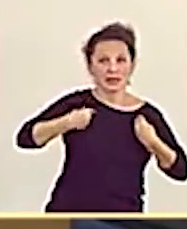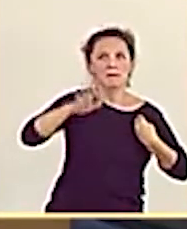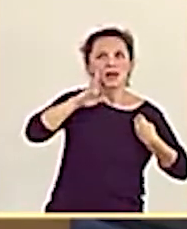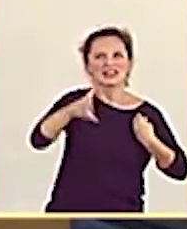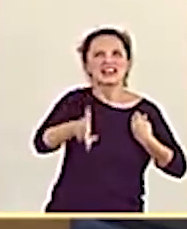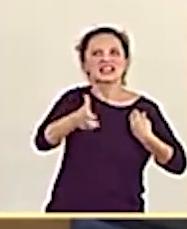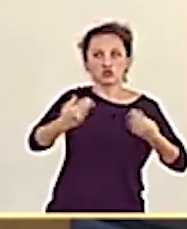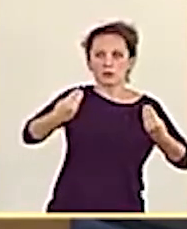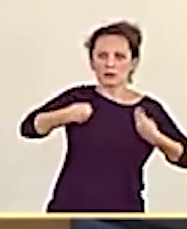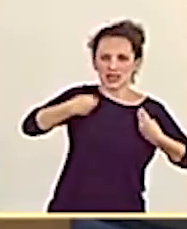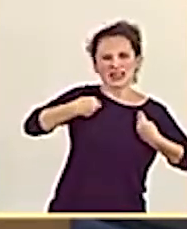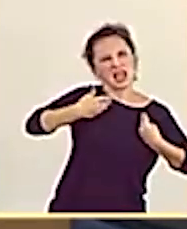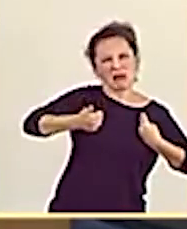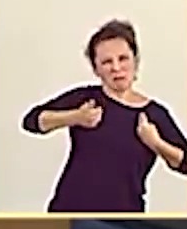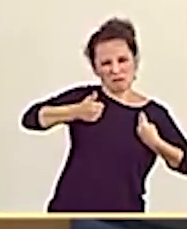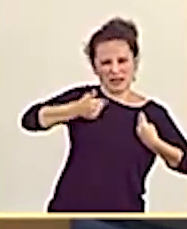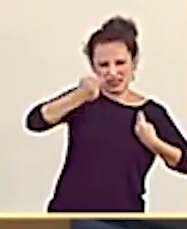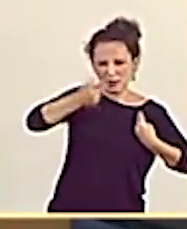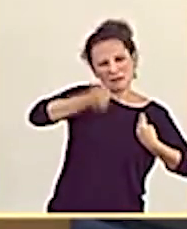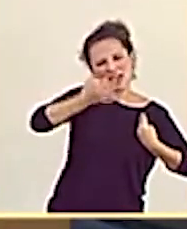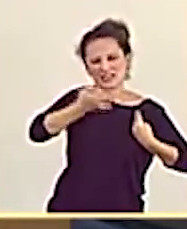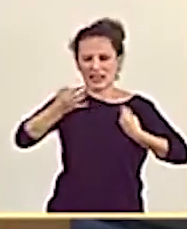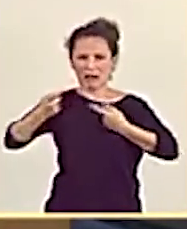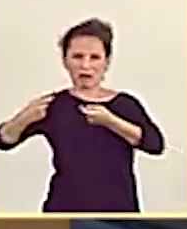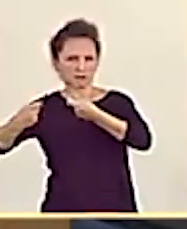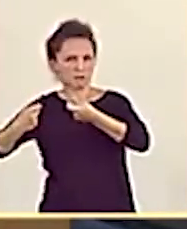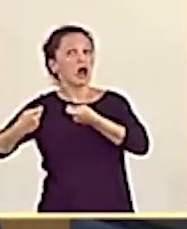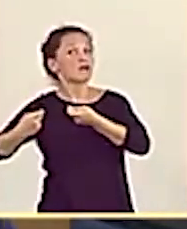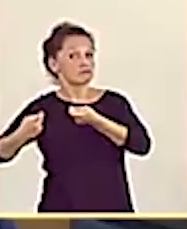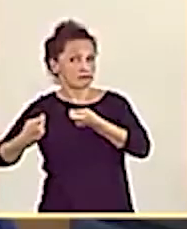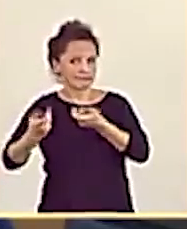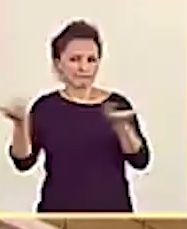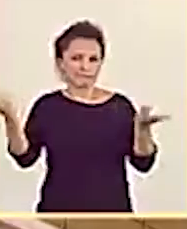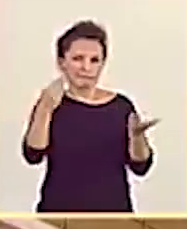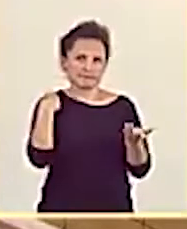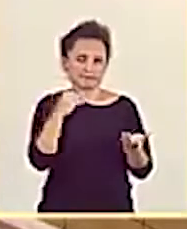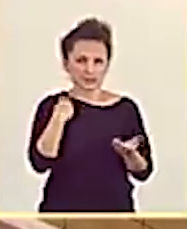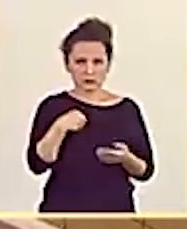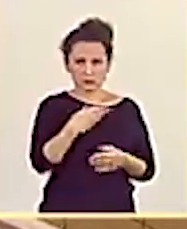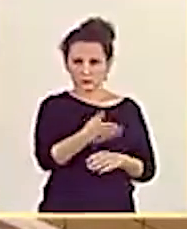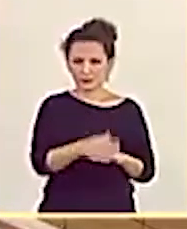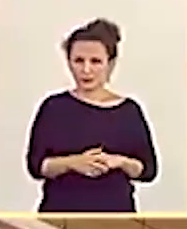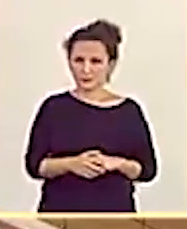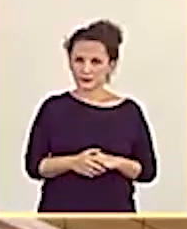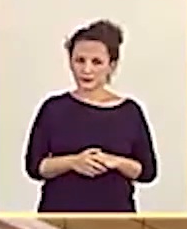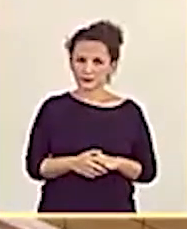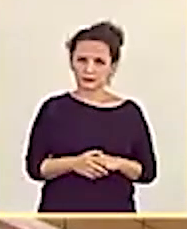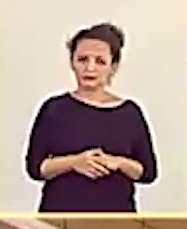que en una cuestión tan mercantil como la que me ha planteado usted. Gracias. Gracias, señor ministro.